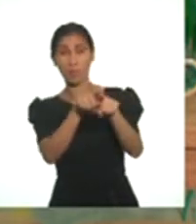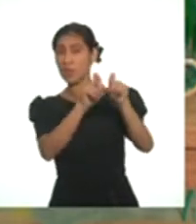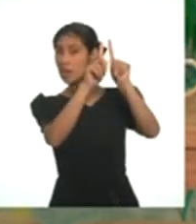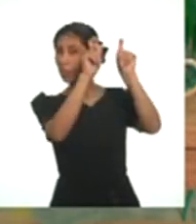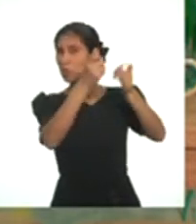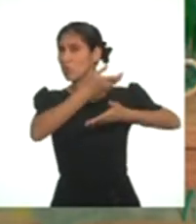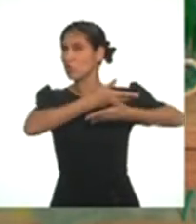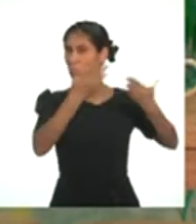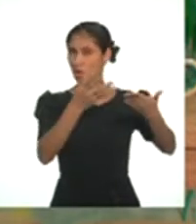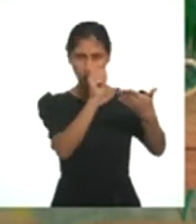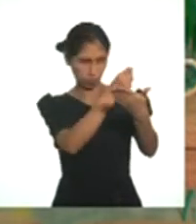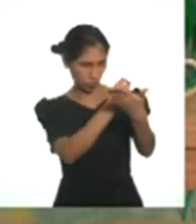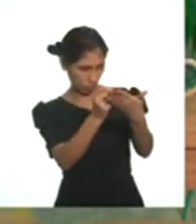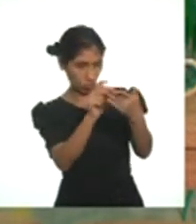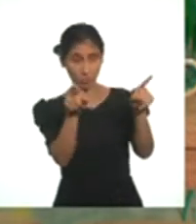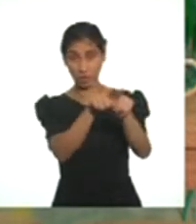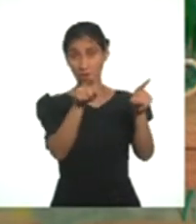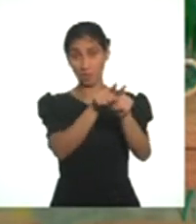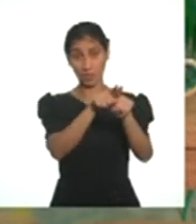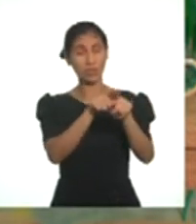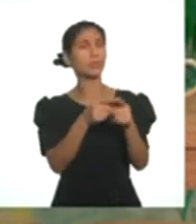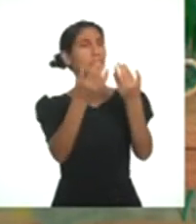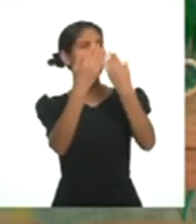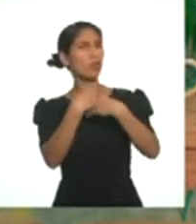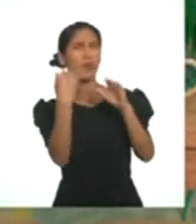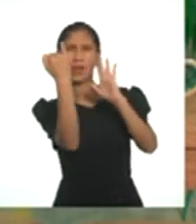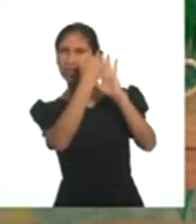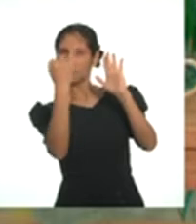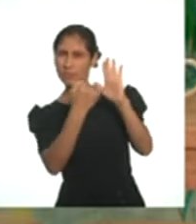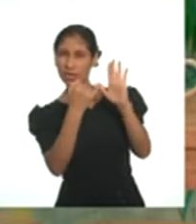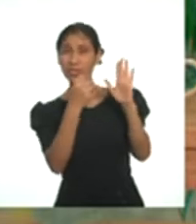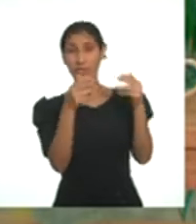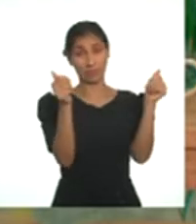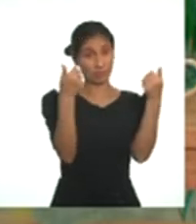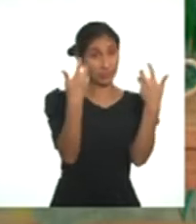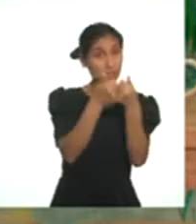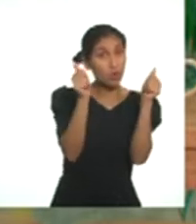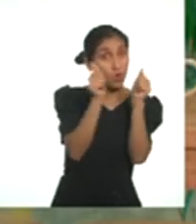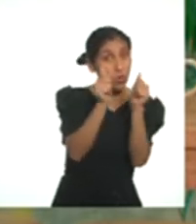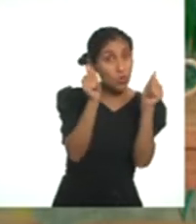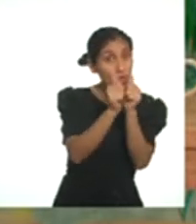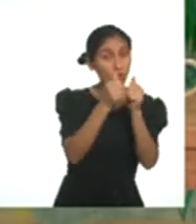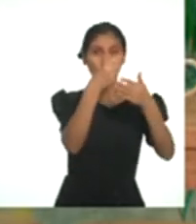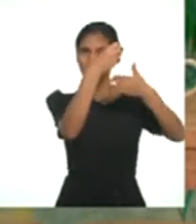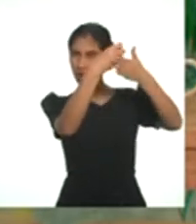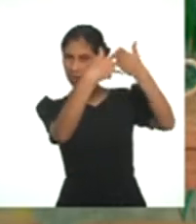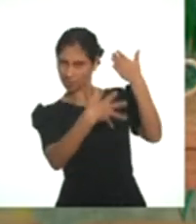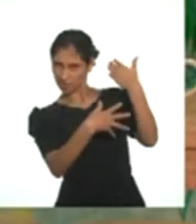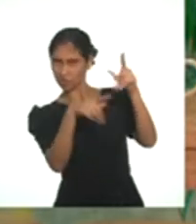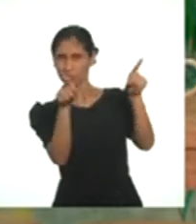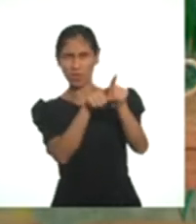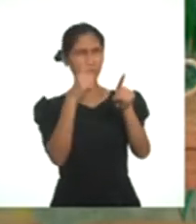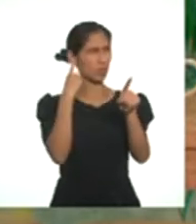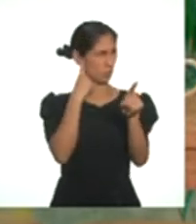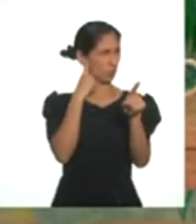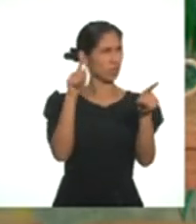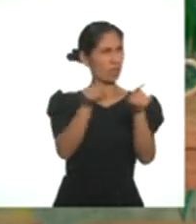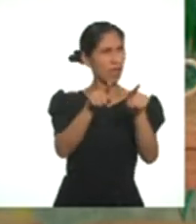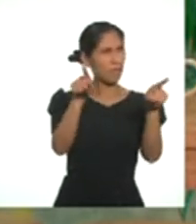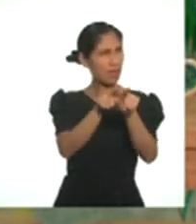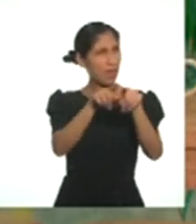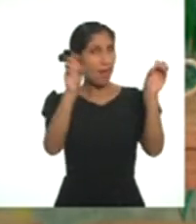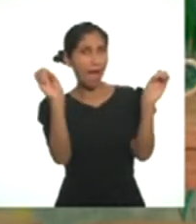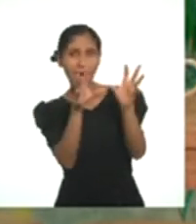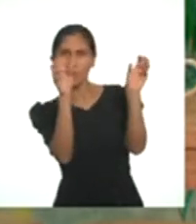entrevista, en caso el reportaje fuera entrevista. También las imágenes que acompañarán el texto, sonido, etc. Así como la animación